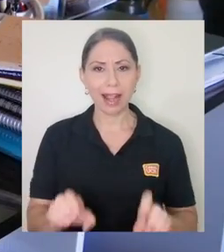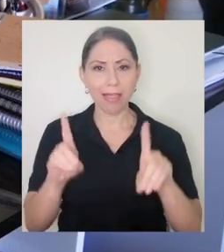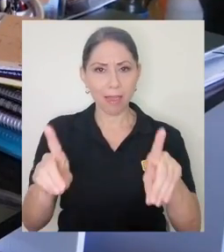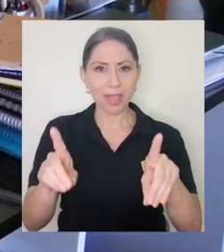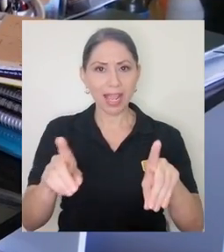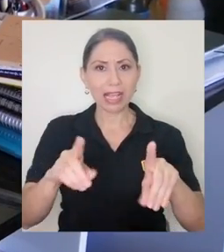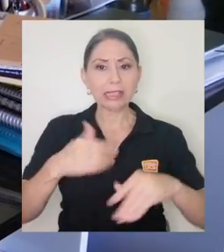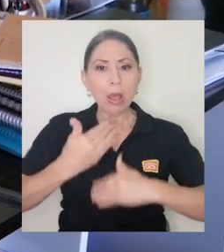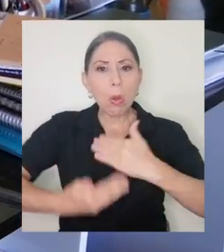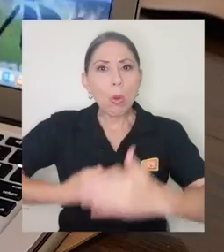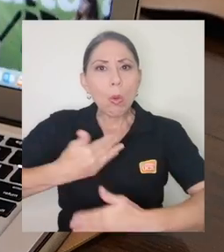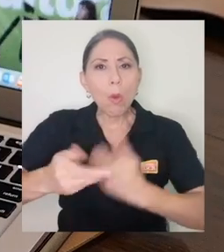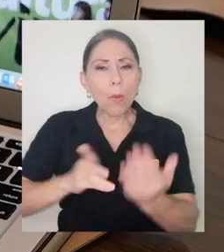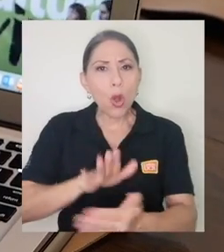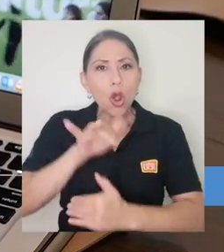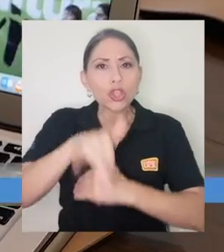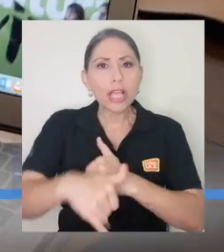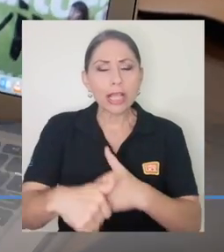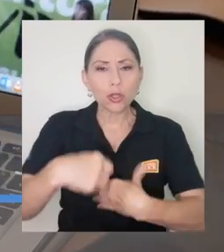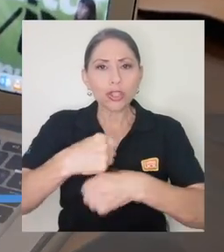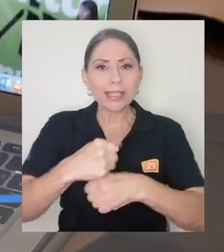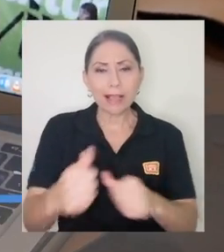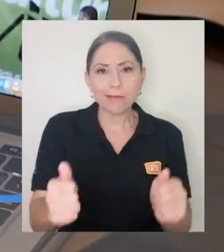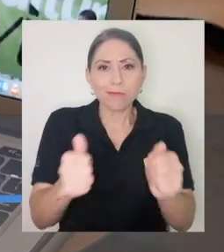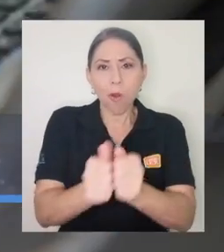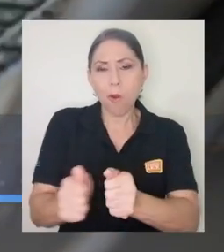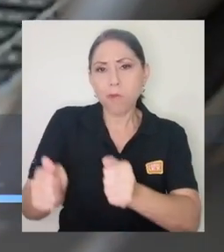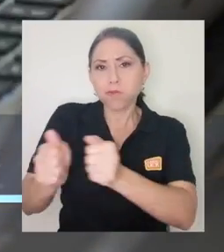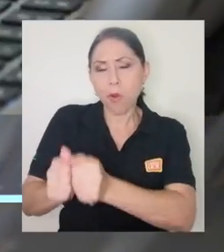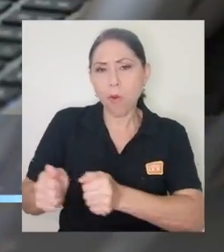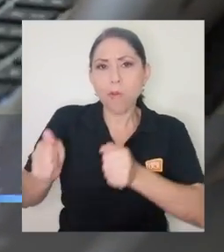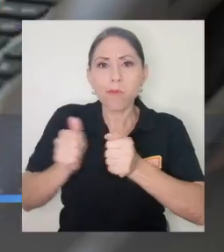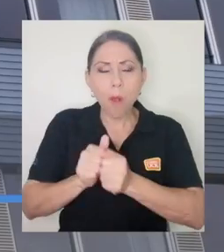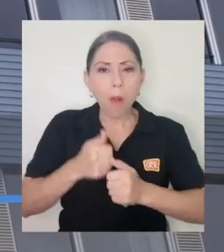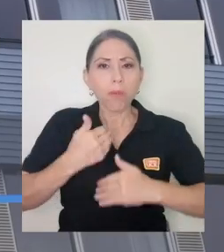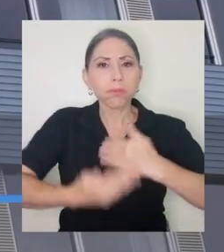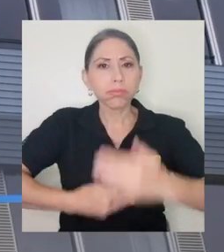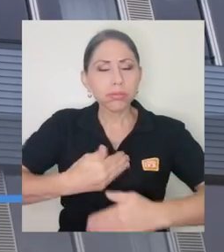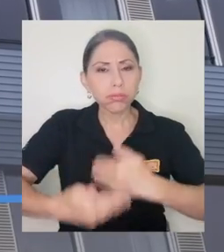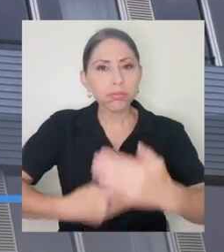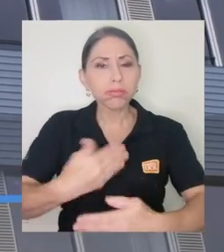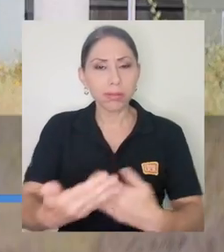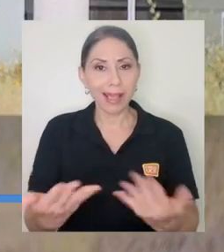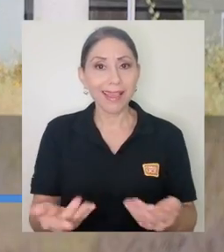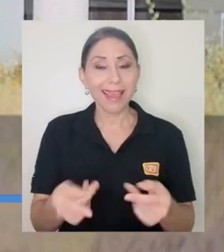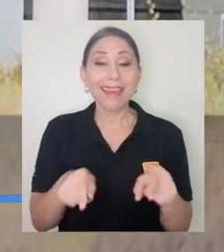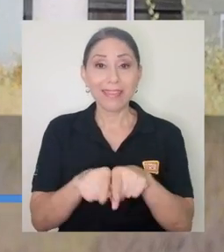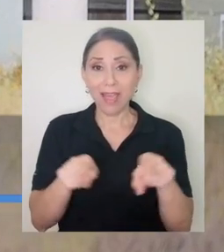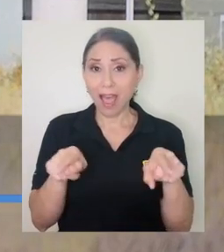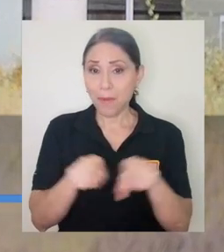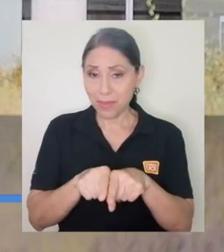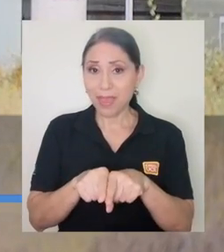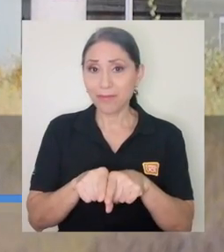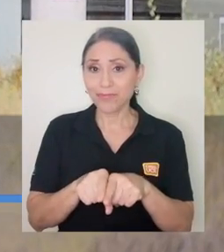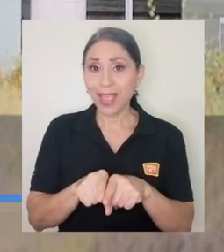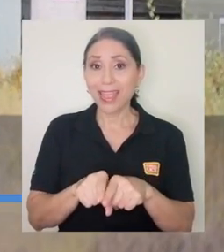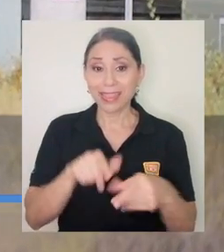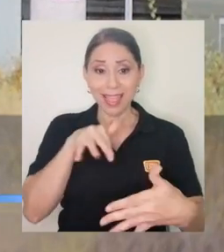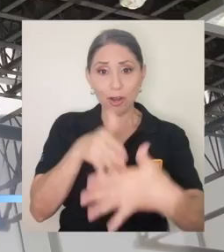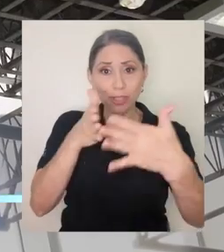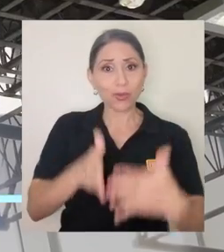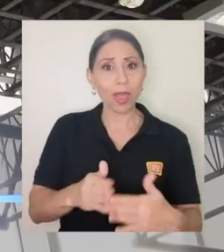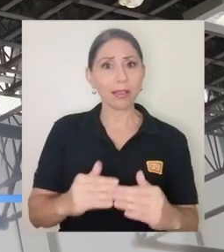proyectos en conjunto que se van generando, y también de la movilidad